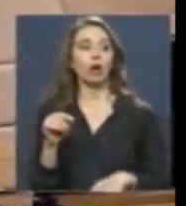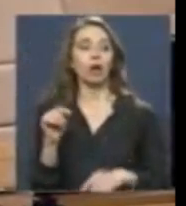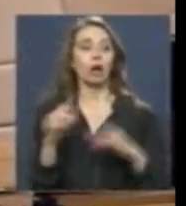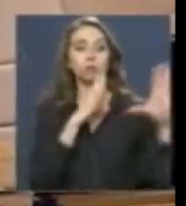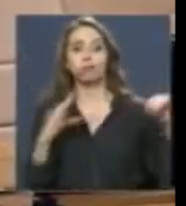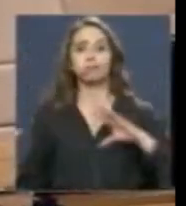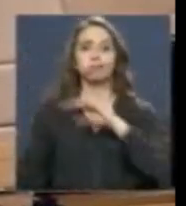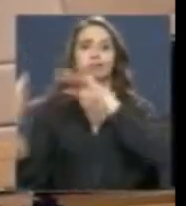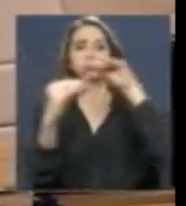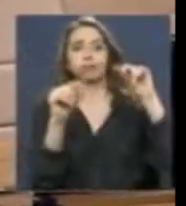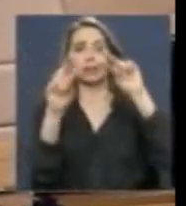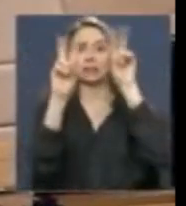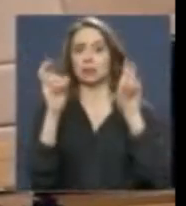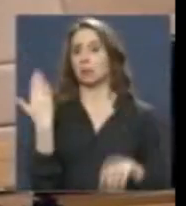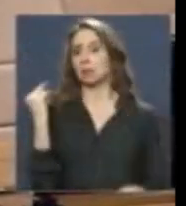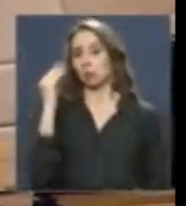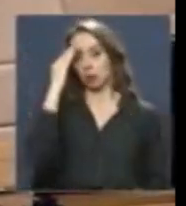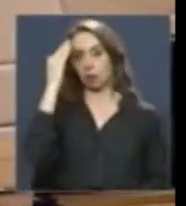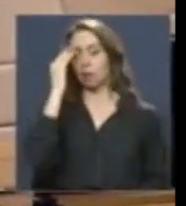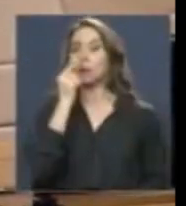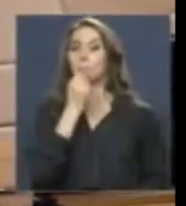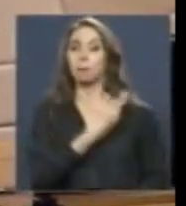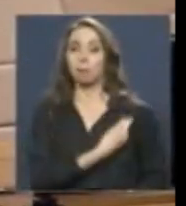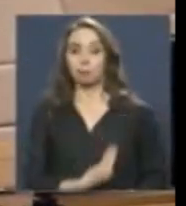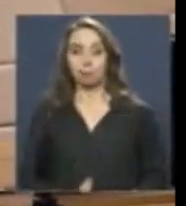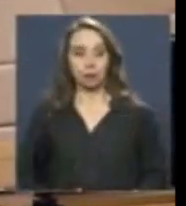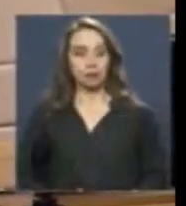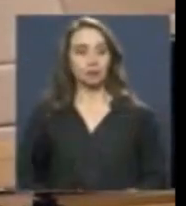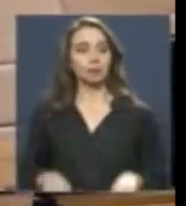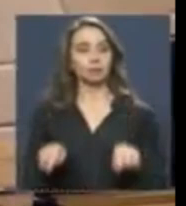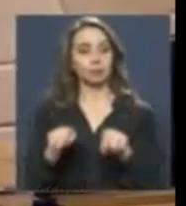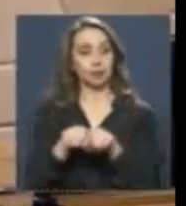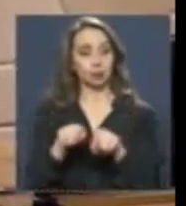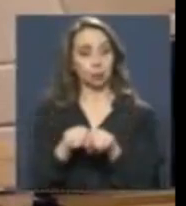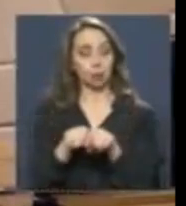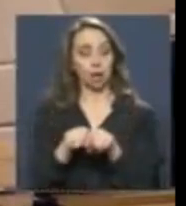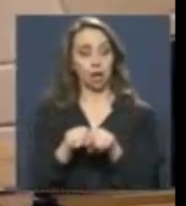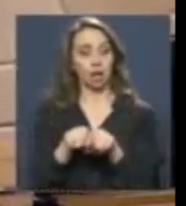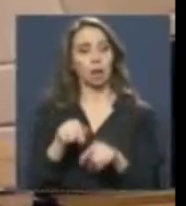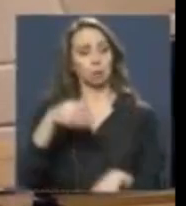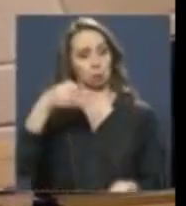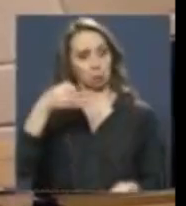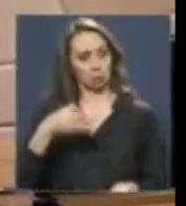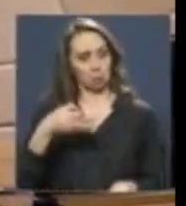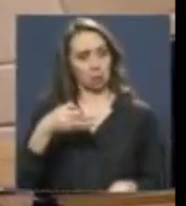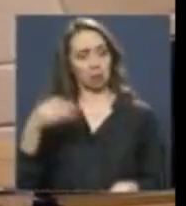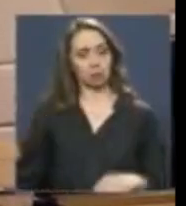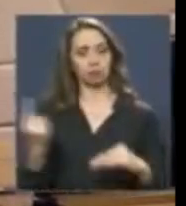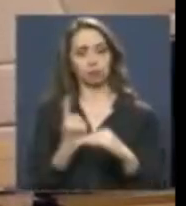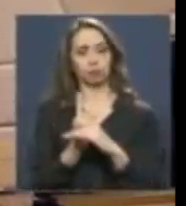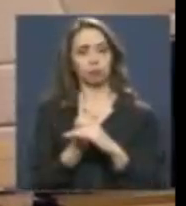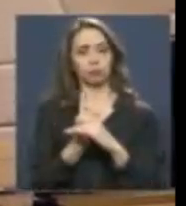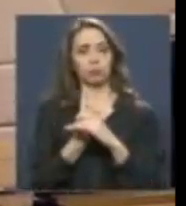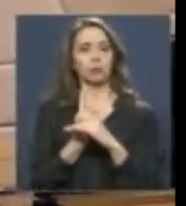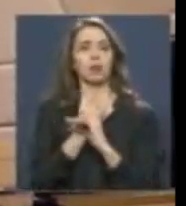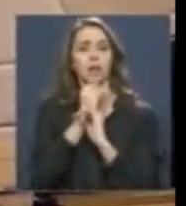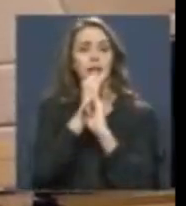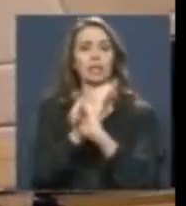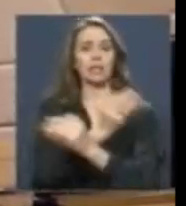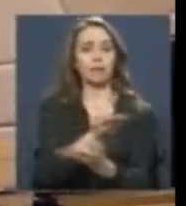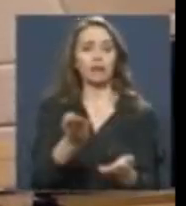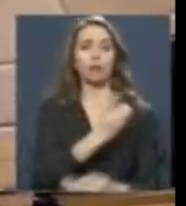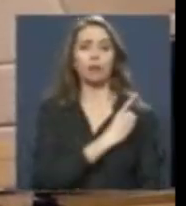estos días. Presidente, tal como correctamente lo informó el diputado